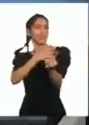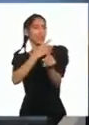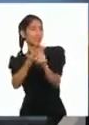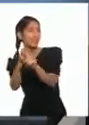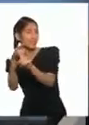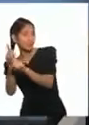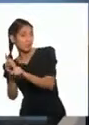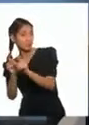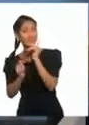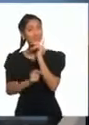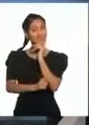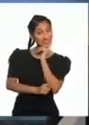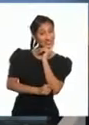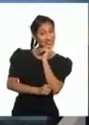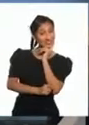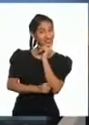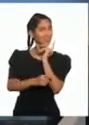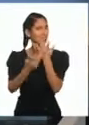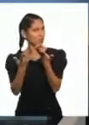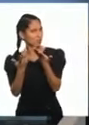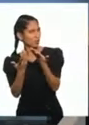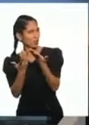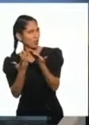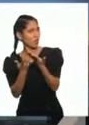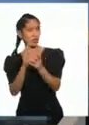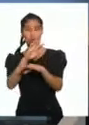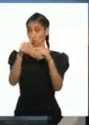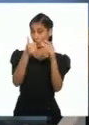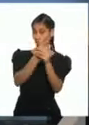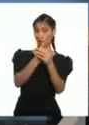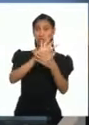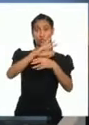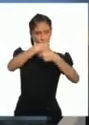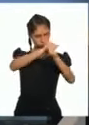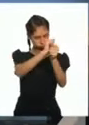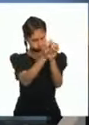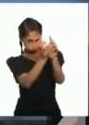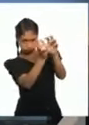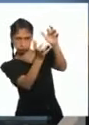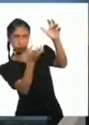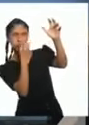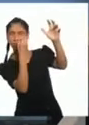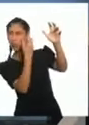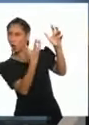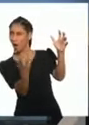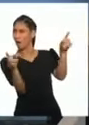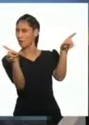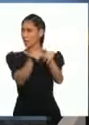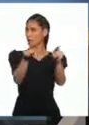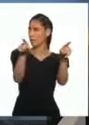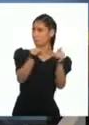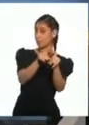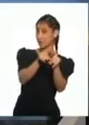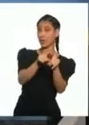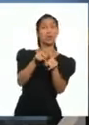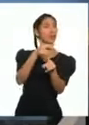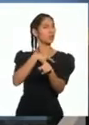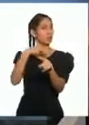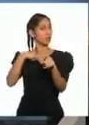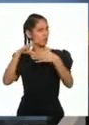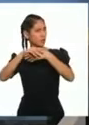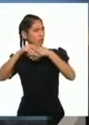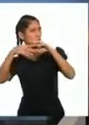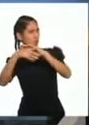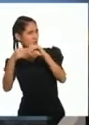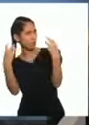obras En arte También se manifiesta Mucho de nuestra historia Y las maneras de pensar